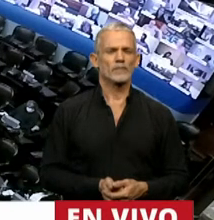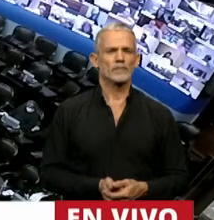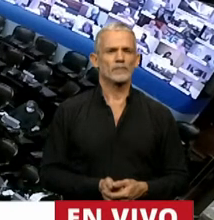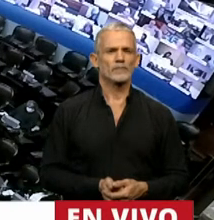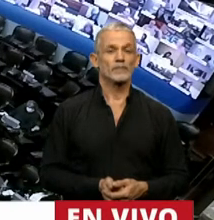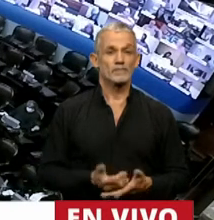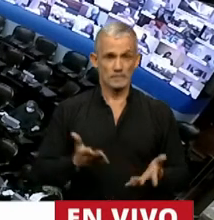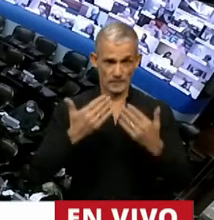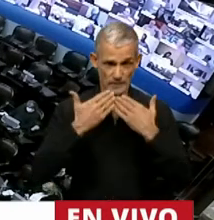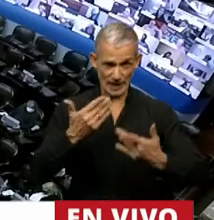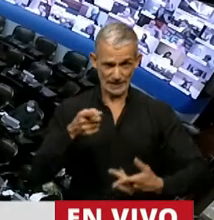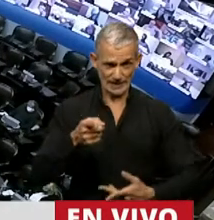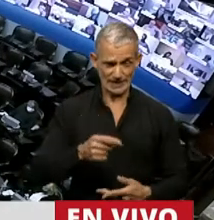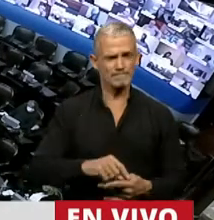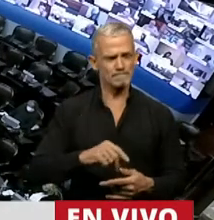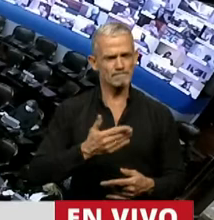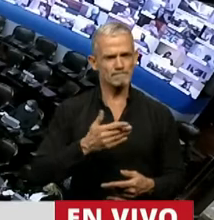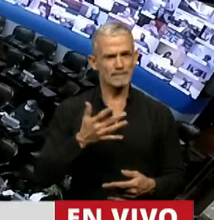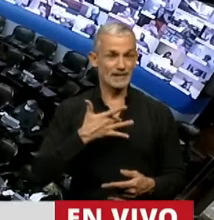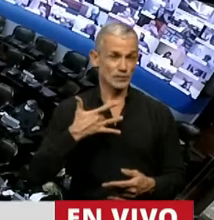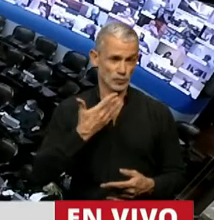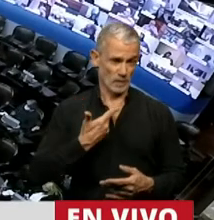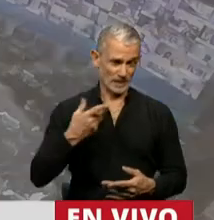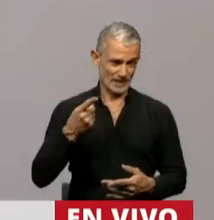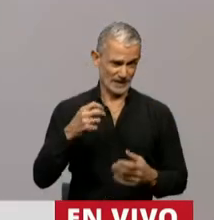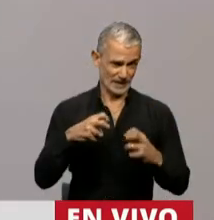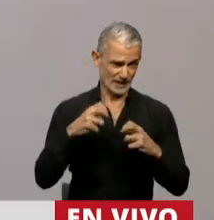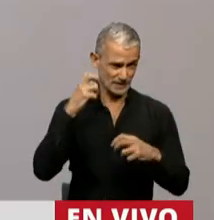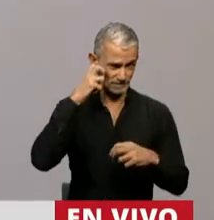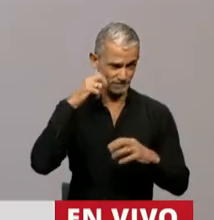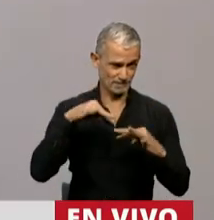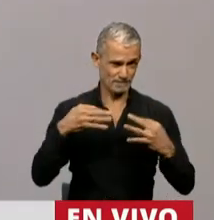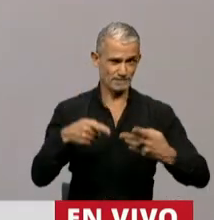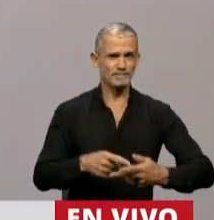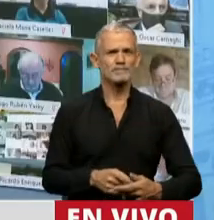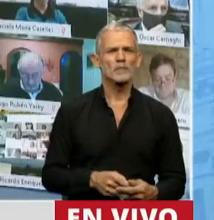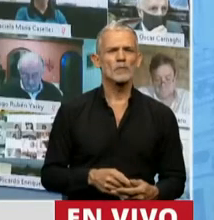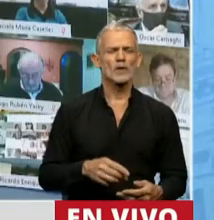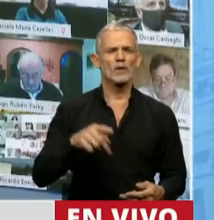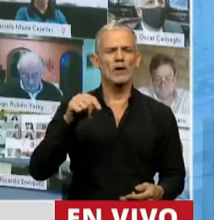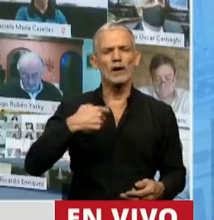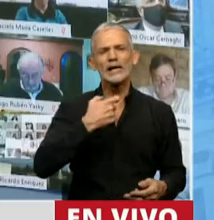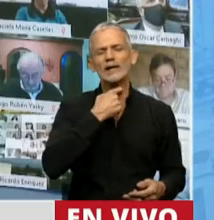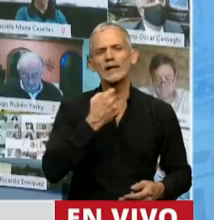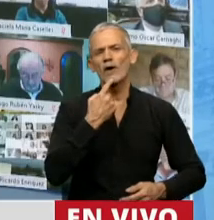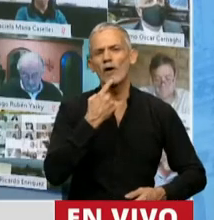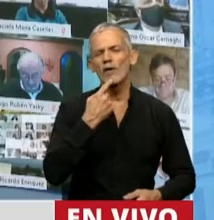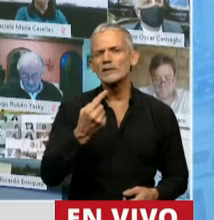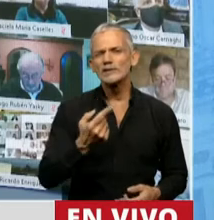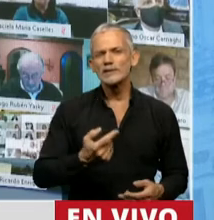Gracias, señora Presidente. Quiero señalar que,